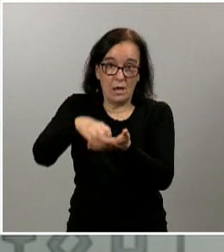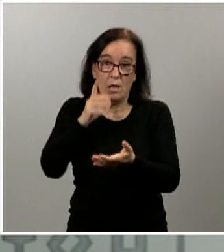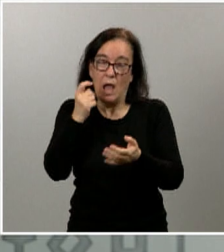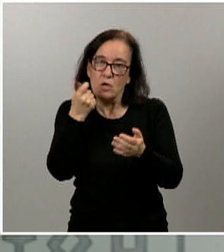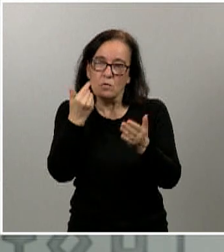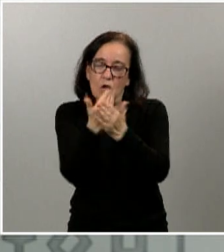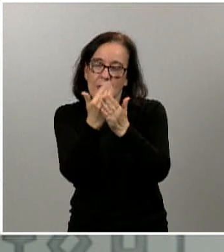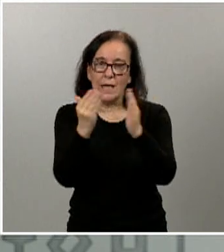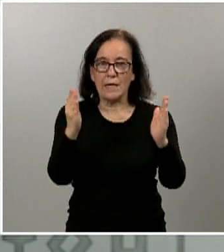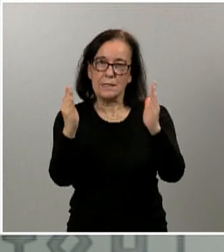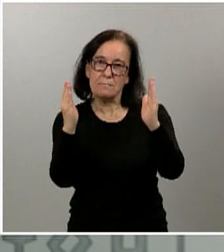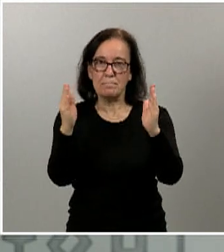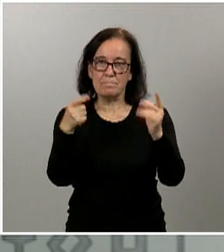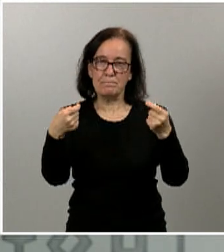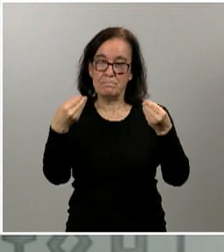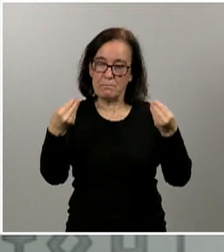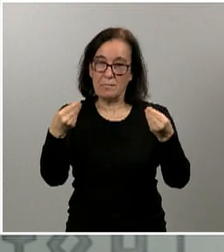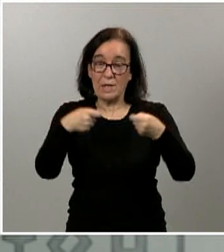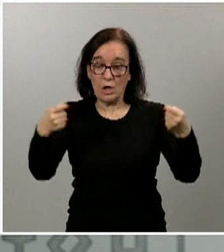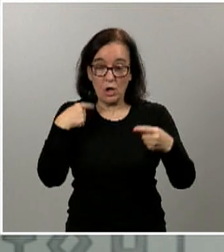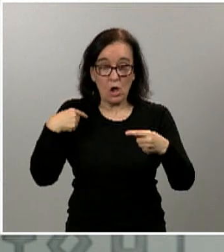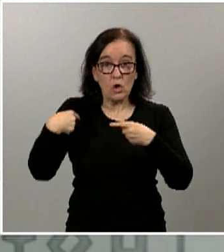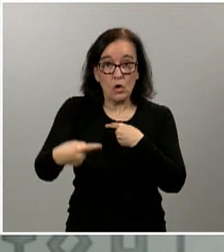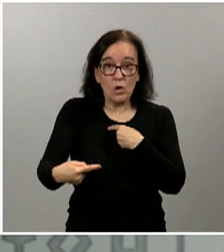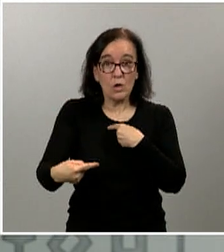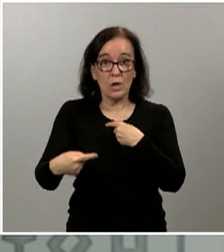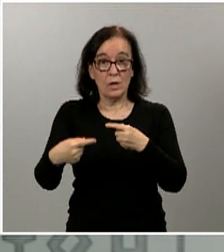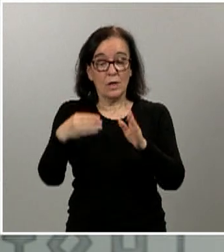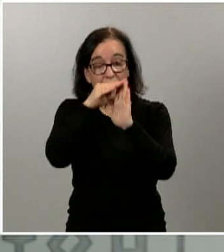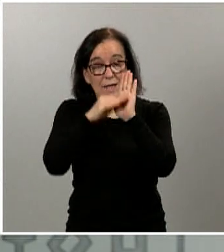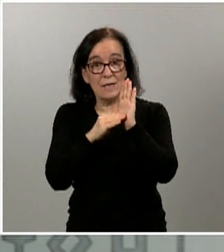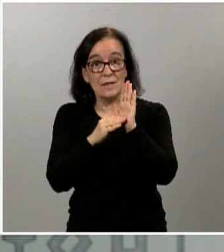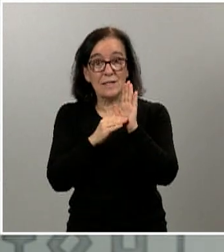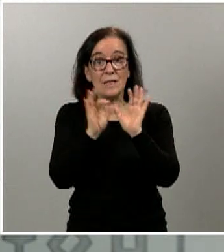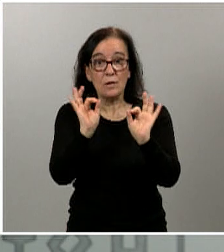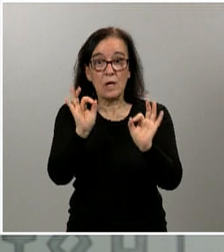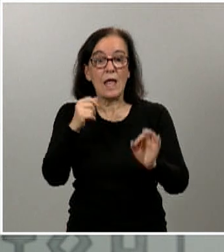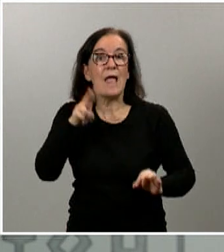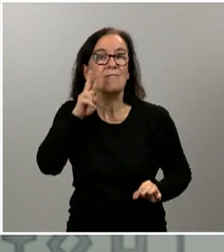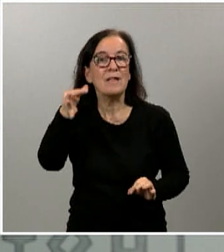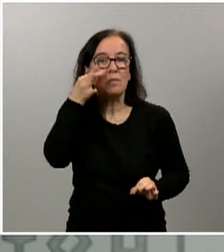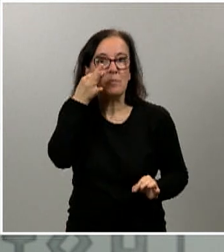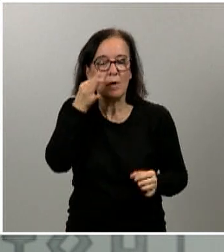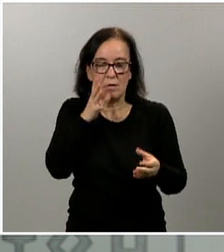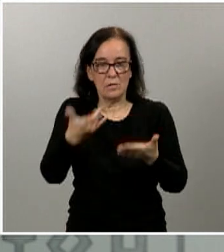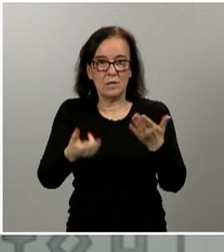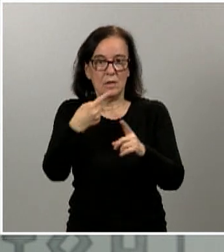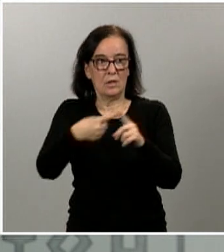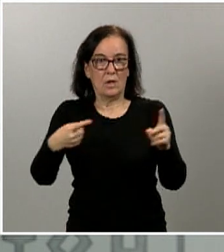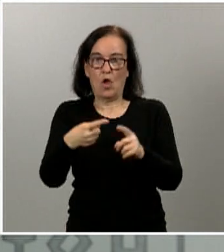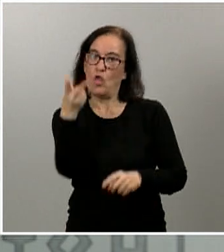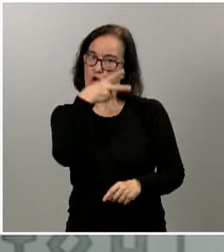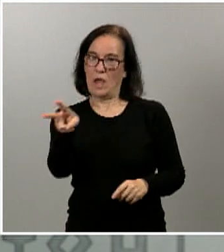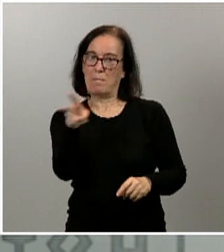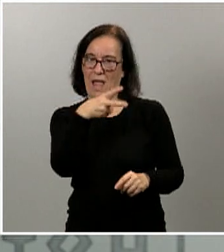Entonces, como digo, los efectos de las medidas de cada momento, realmente las vemos así de media en un par de semanas, a veces incluso